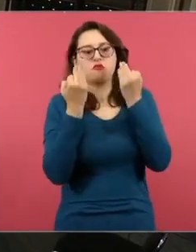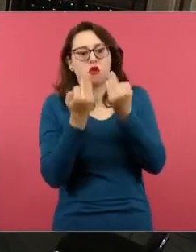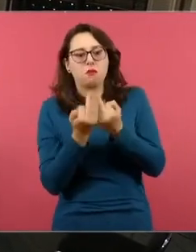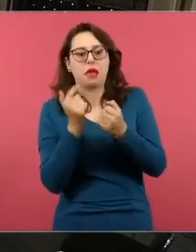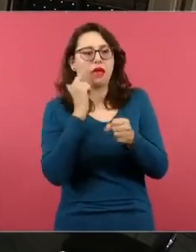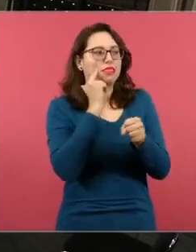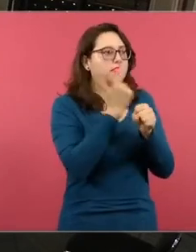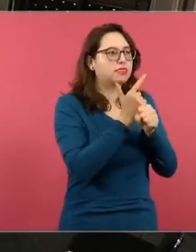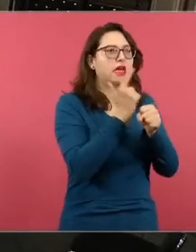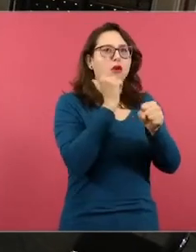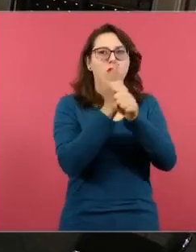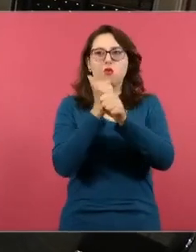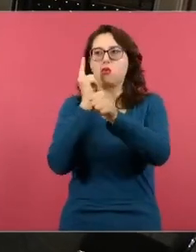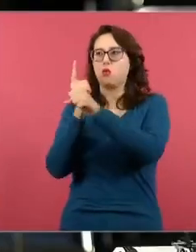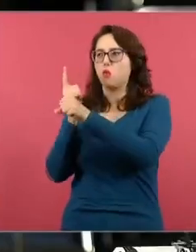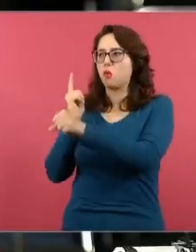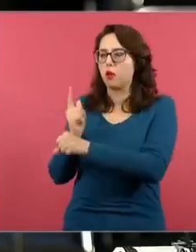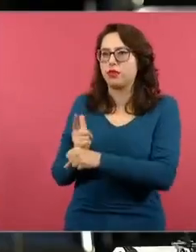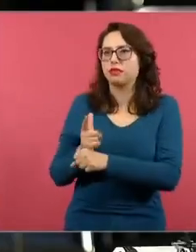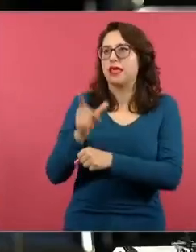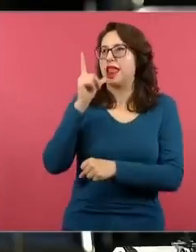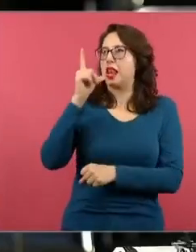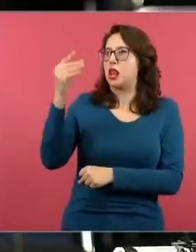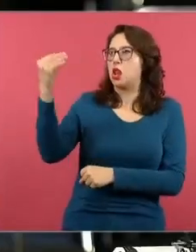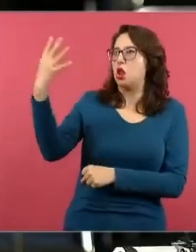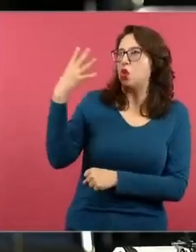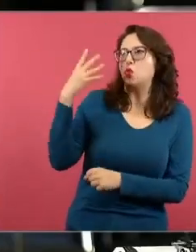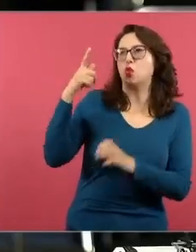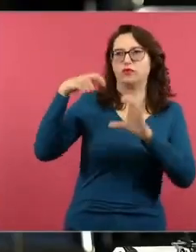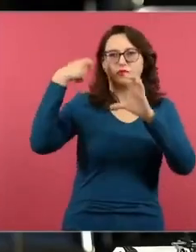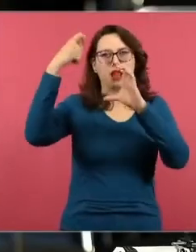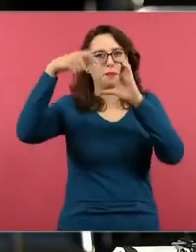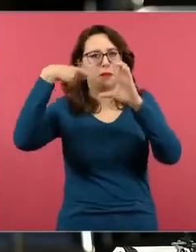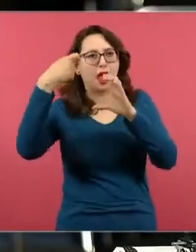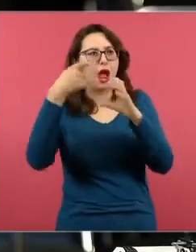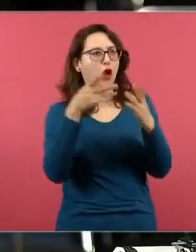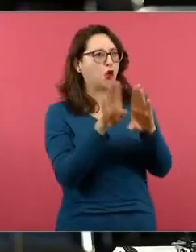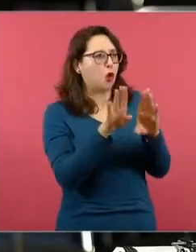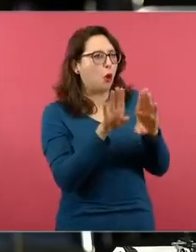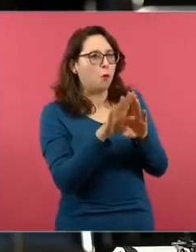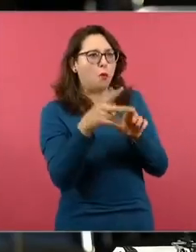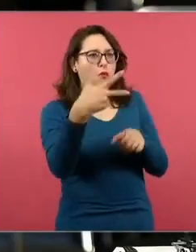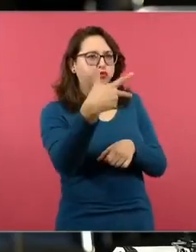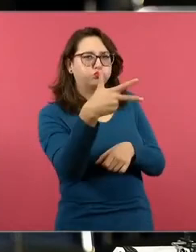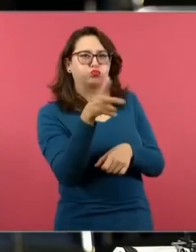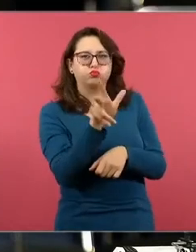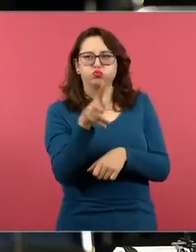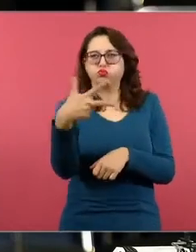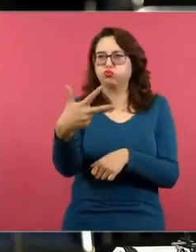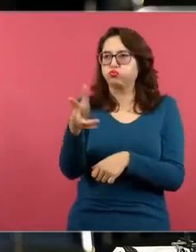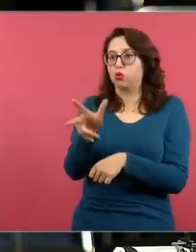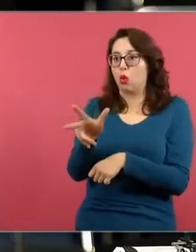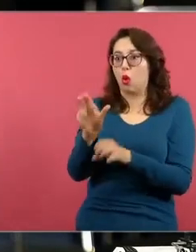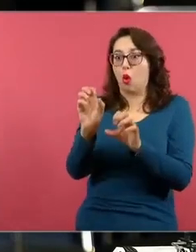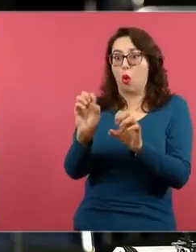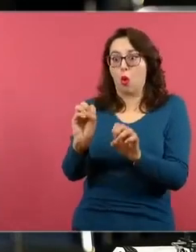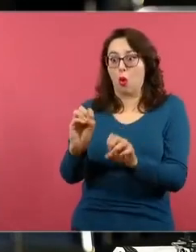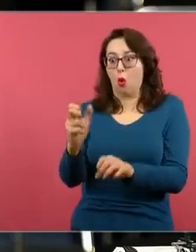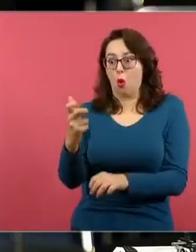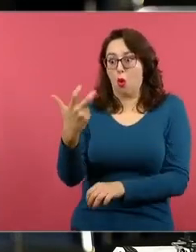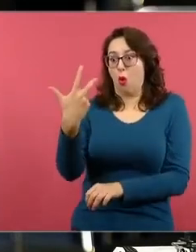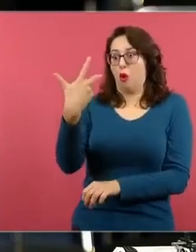ciertas consecuencias de grabar o también si se les van a